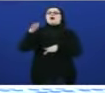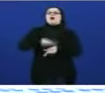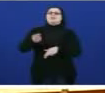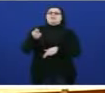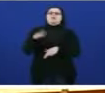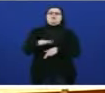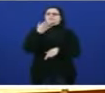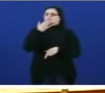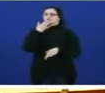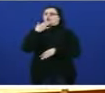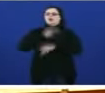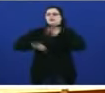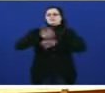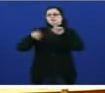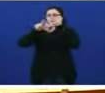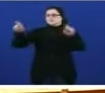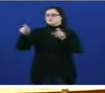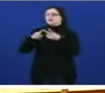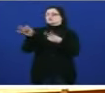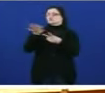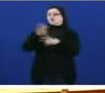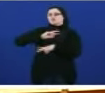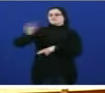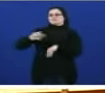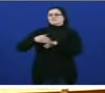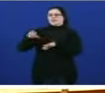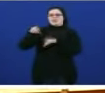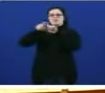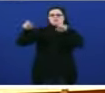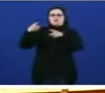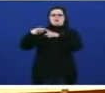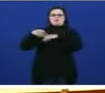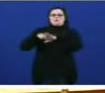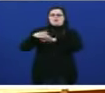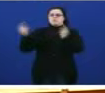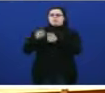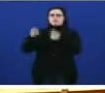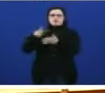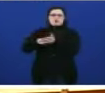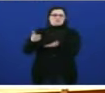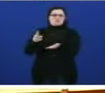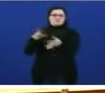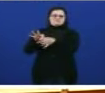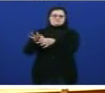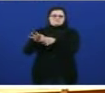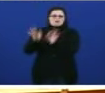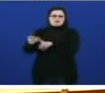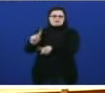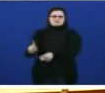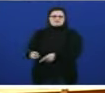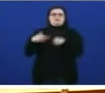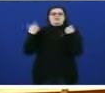empresarios que non destacan precisamente pola promoción da nosa lingua é certo é que as masivas mobilizacións cidadás